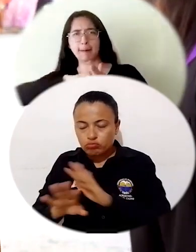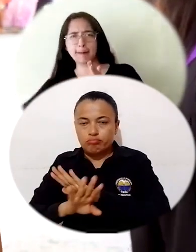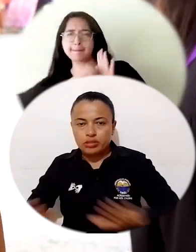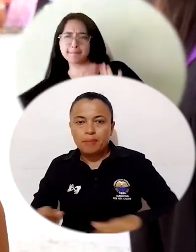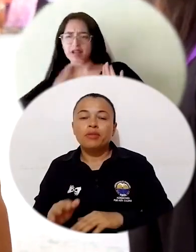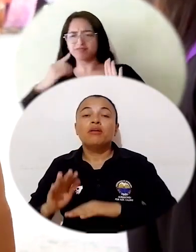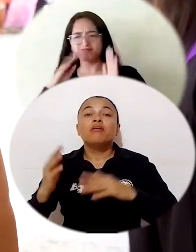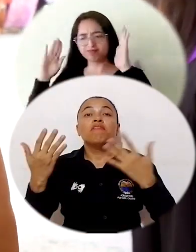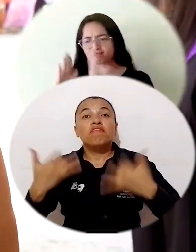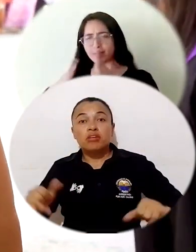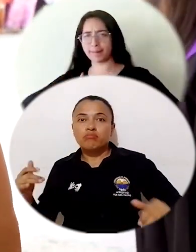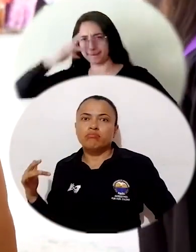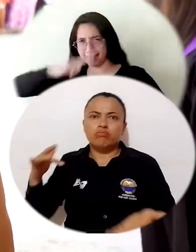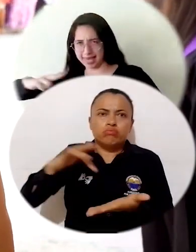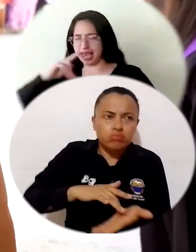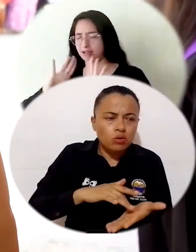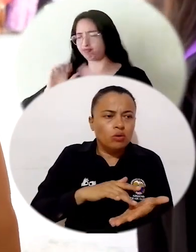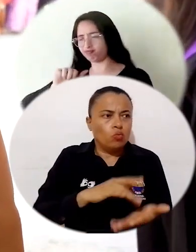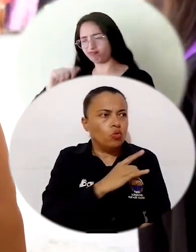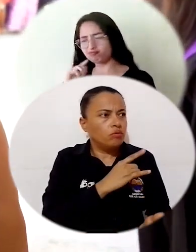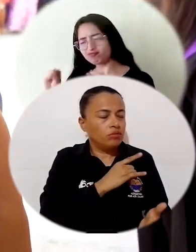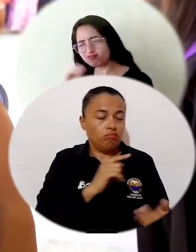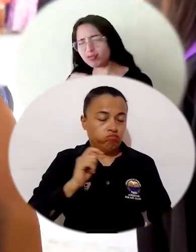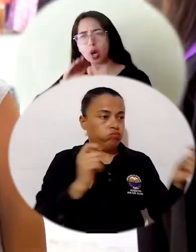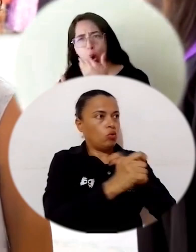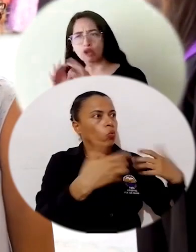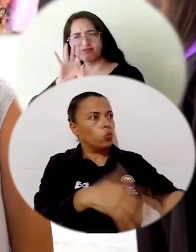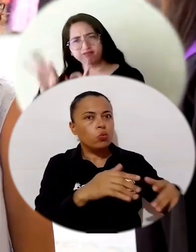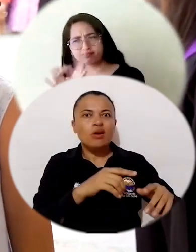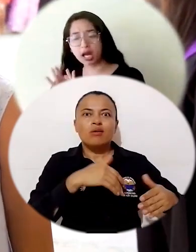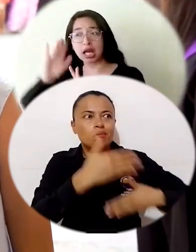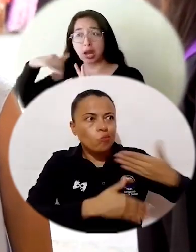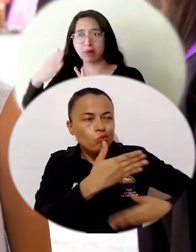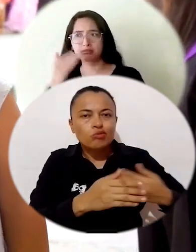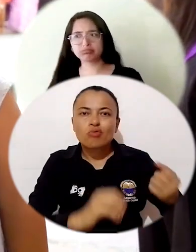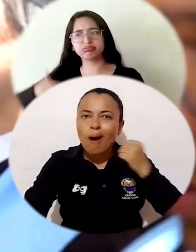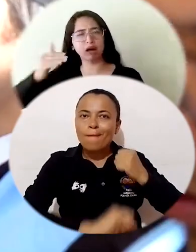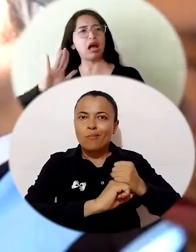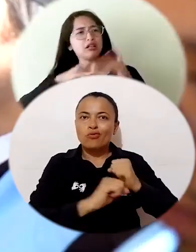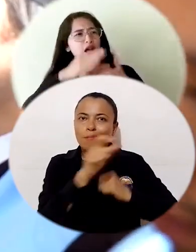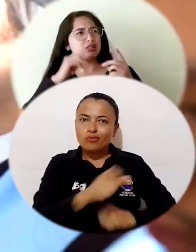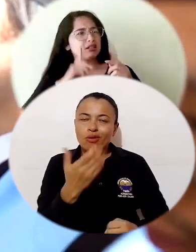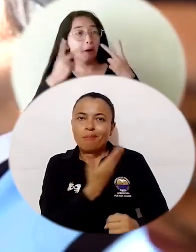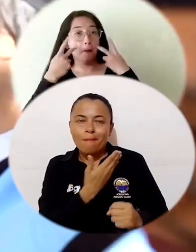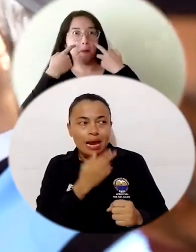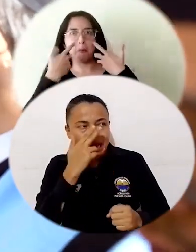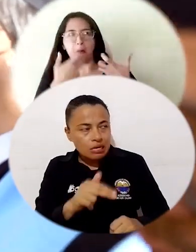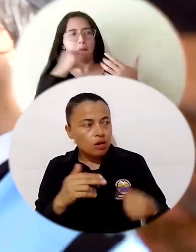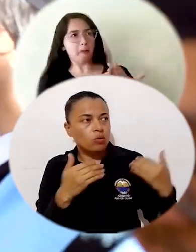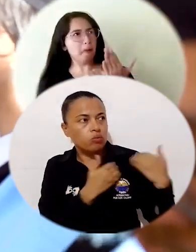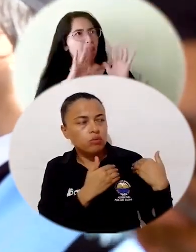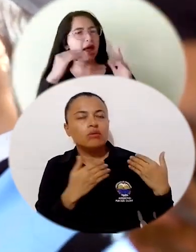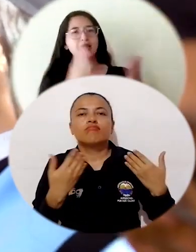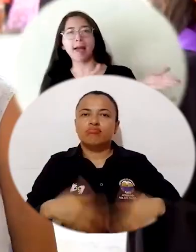mi hija y cuando retomé me encontré con una universidad que ya estaba dando los primeros pasos para incluirnos a las